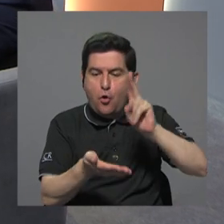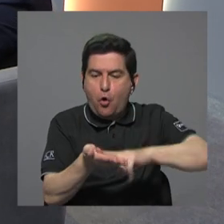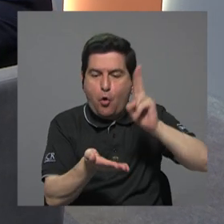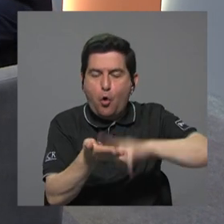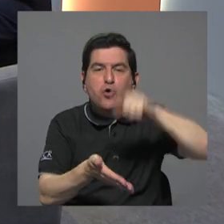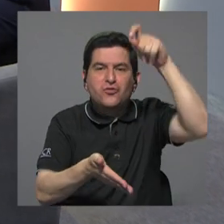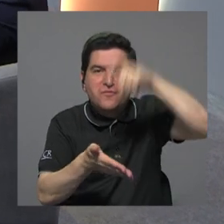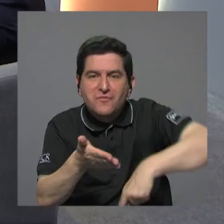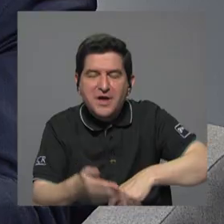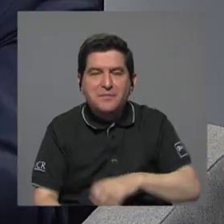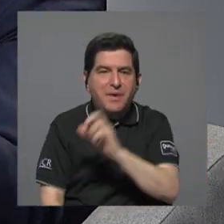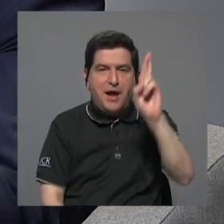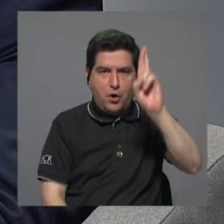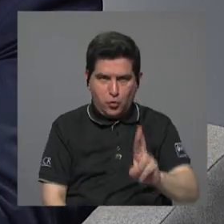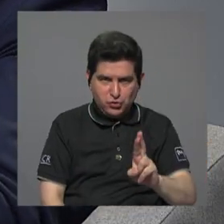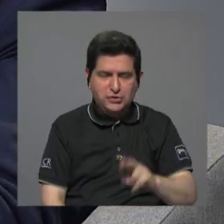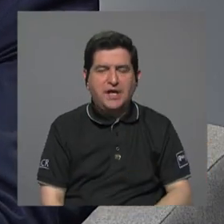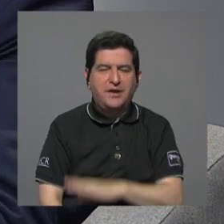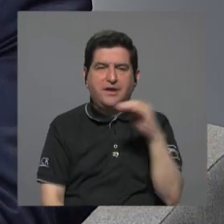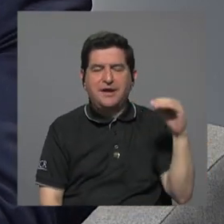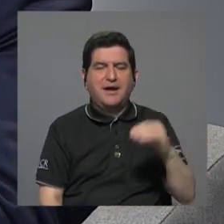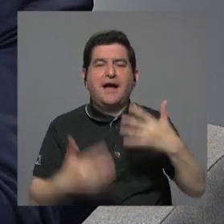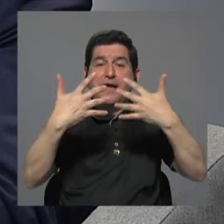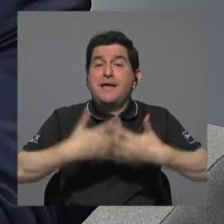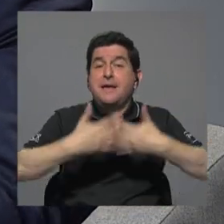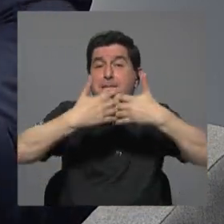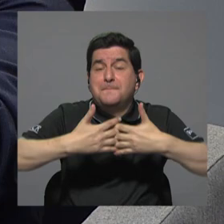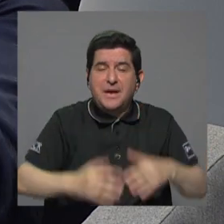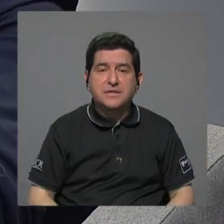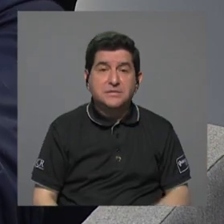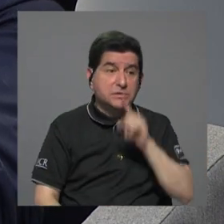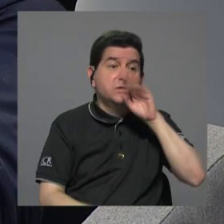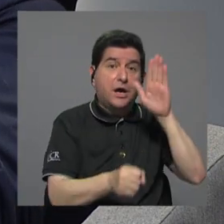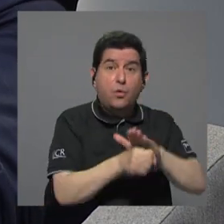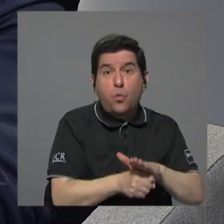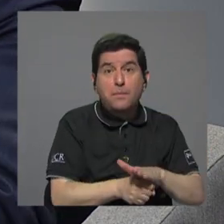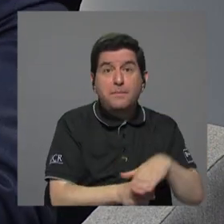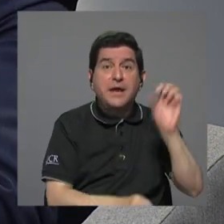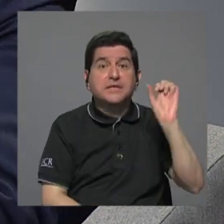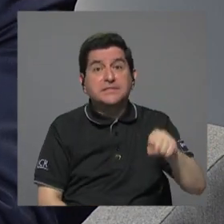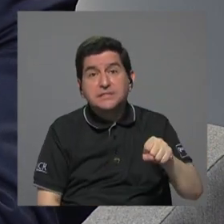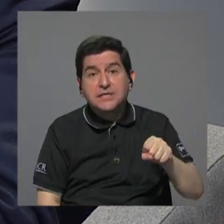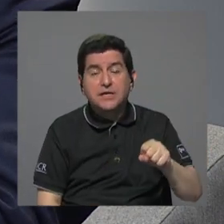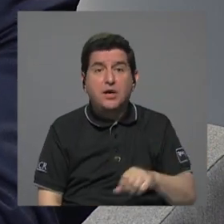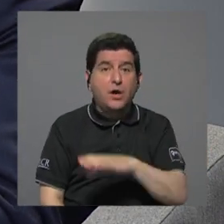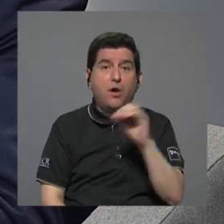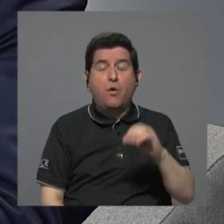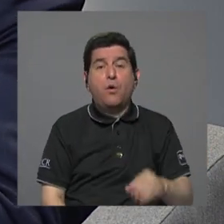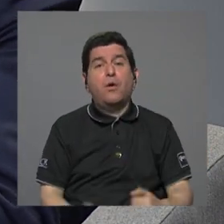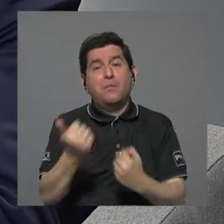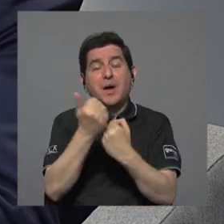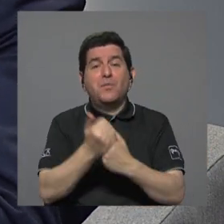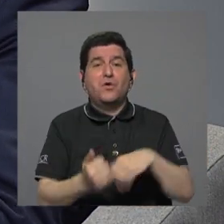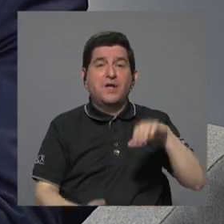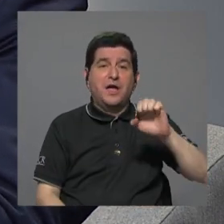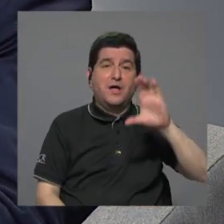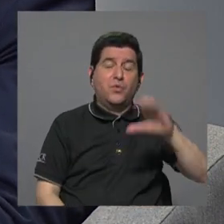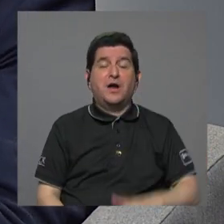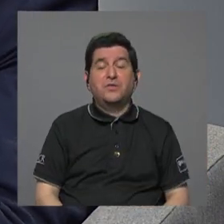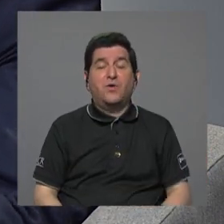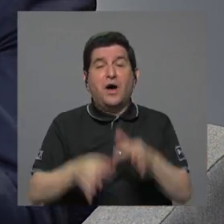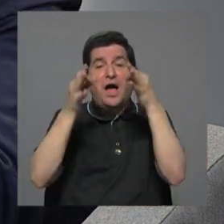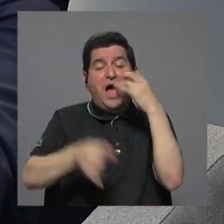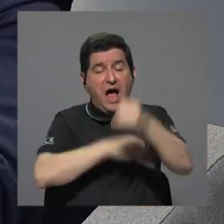entre la República de Costa Rica y la concesionaria entonces o lo cumple o don Eduardo me va a apoyar en que nos vemos en los tribunales